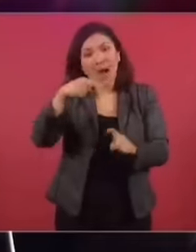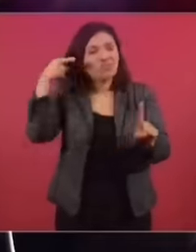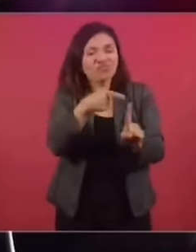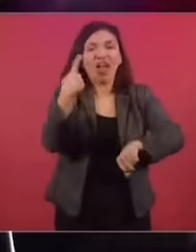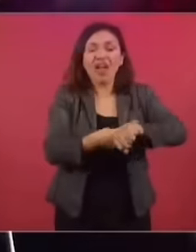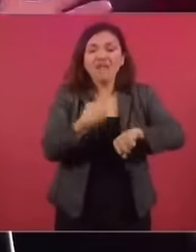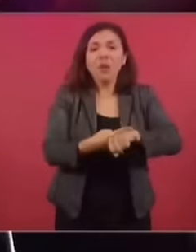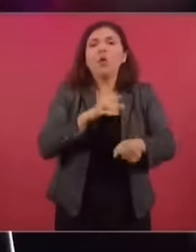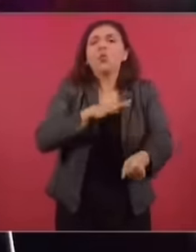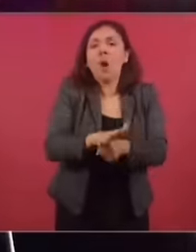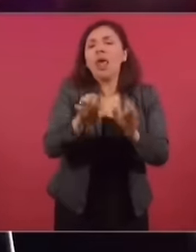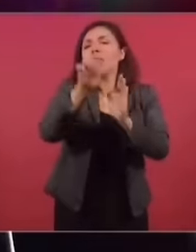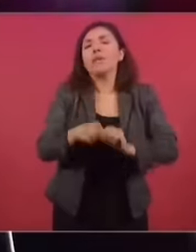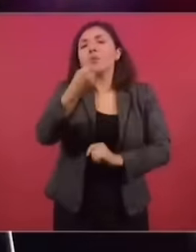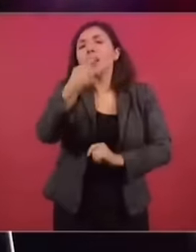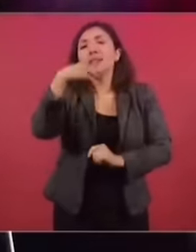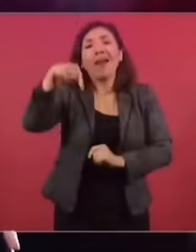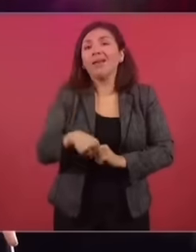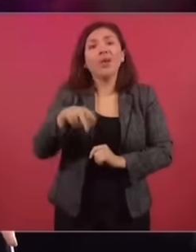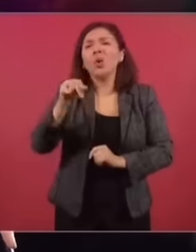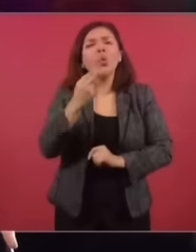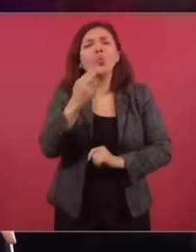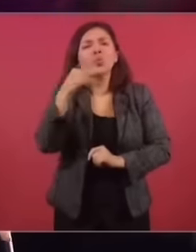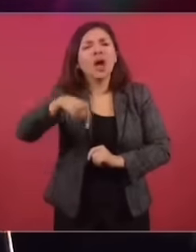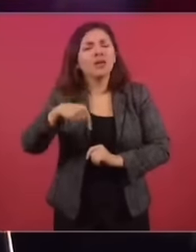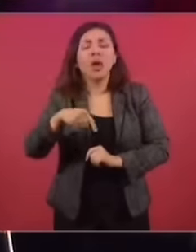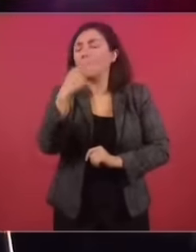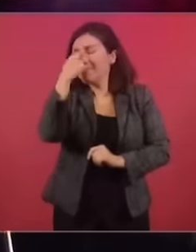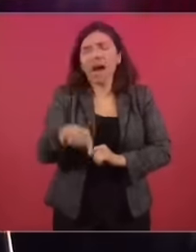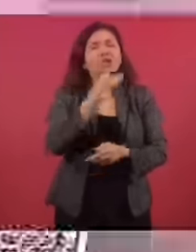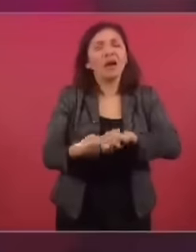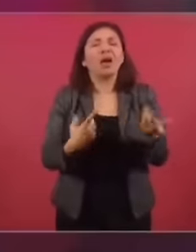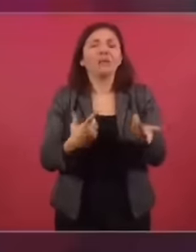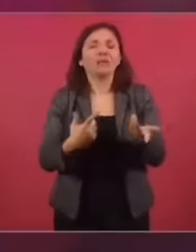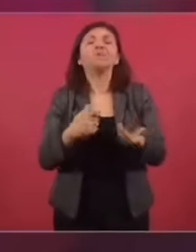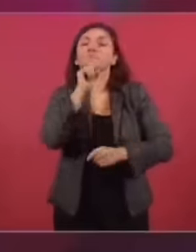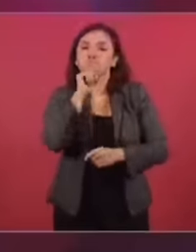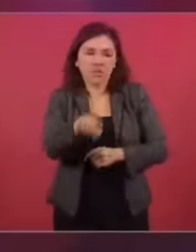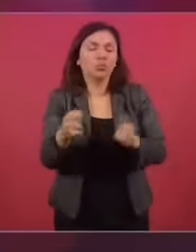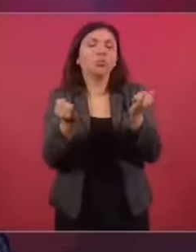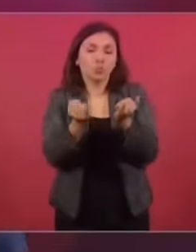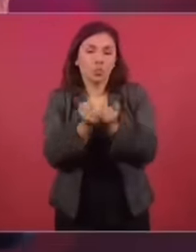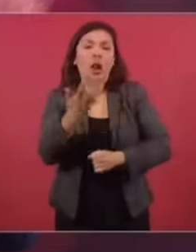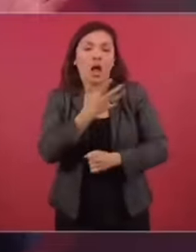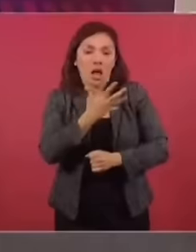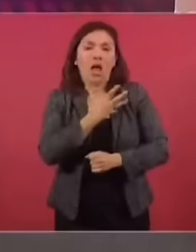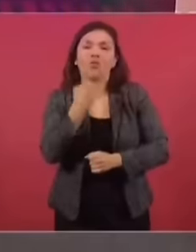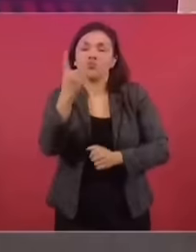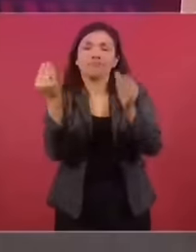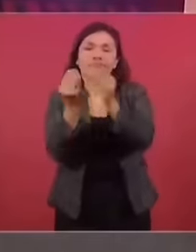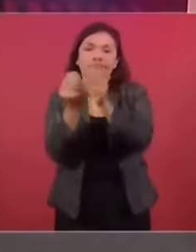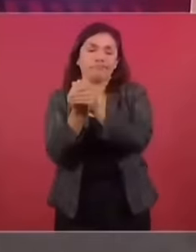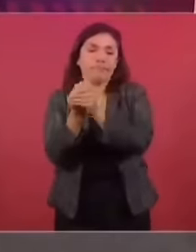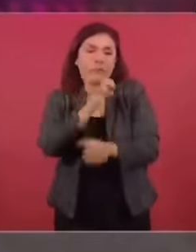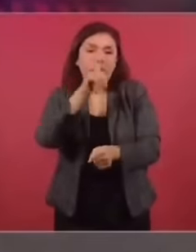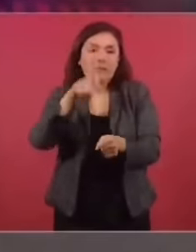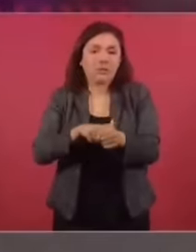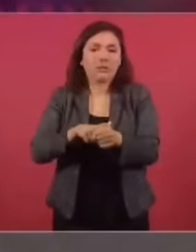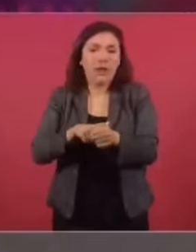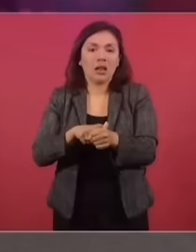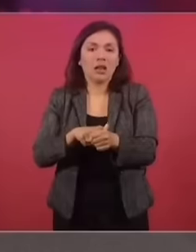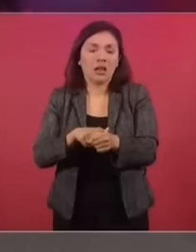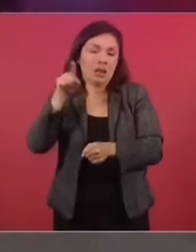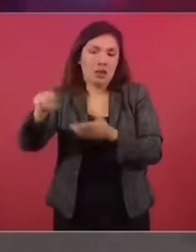para determinado tipo de enfermedades? Quizá que, a lo mejor, medicamentos que no se utilizan aquí en el país. Para todas las enfermedades. También hay un apartado en